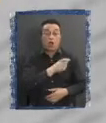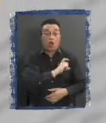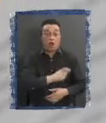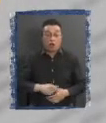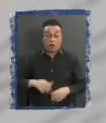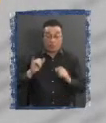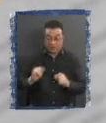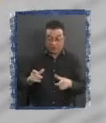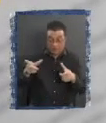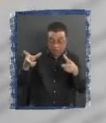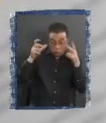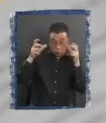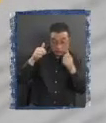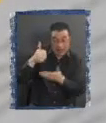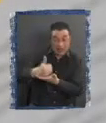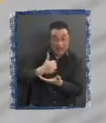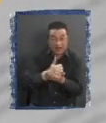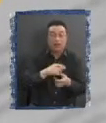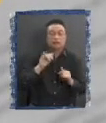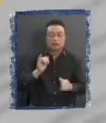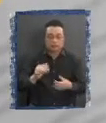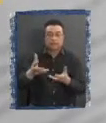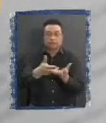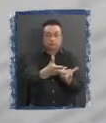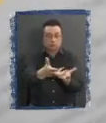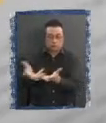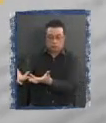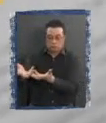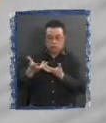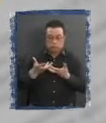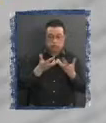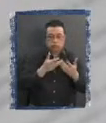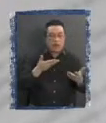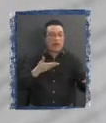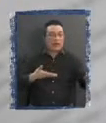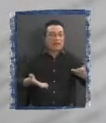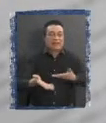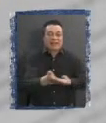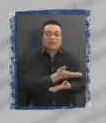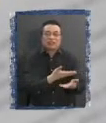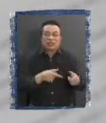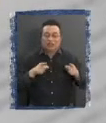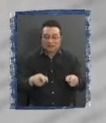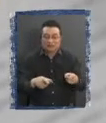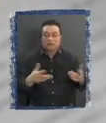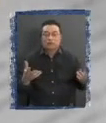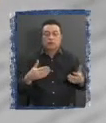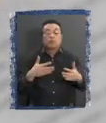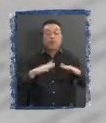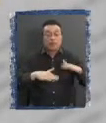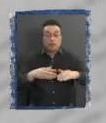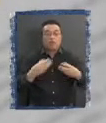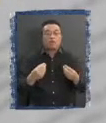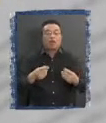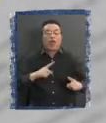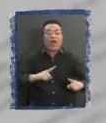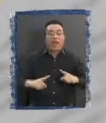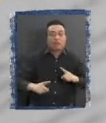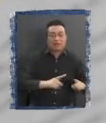A los alcaldes Es una manera De institucionalizar Vínculos y relaciones Que hasta ahora Dependen de buena administración En estricto rigor